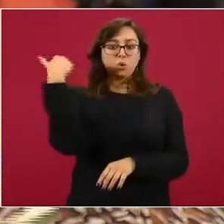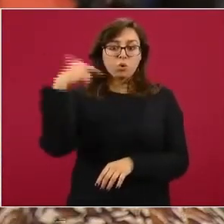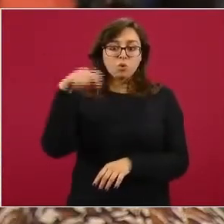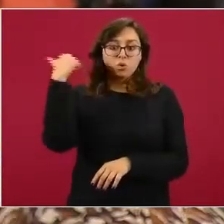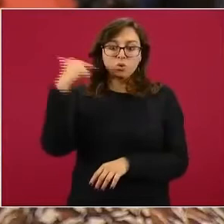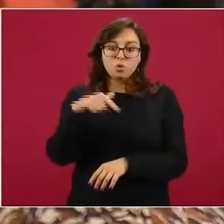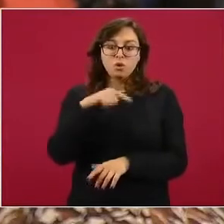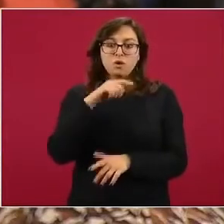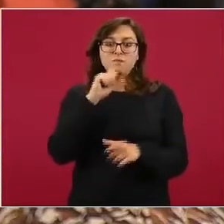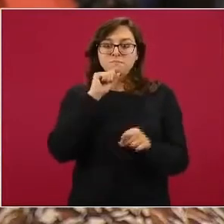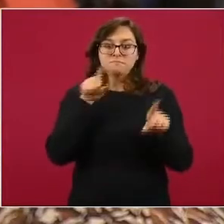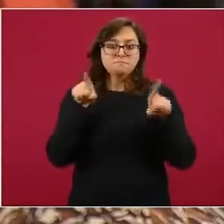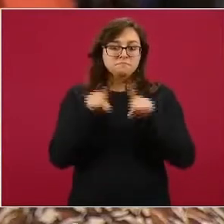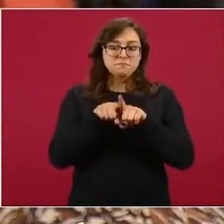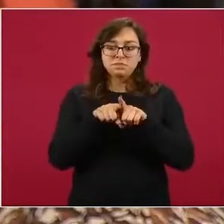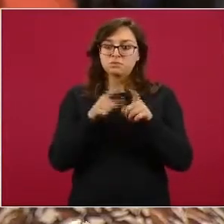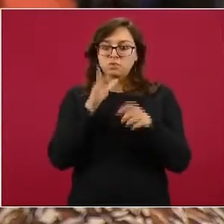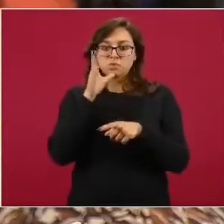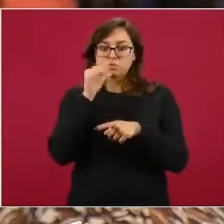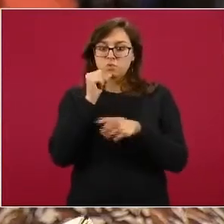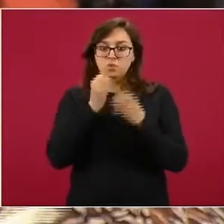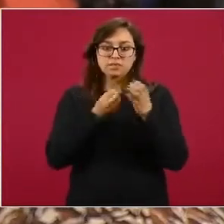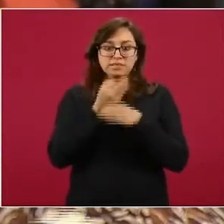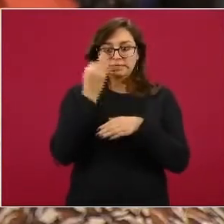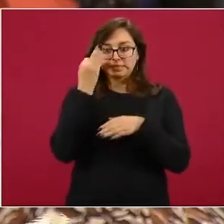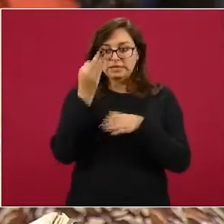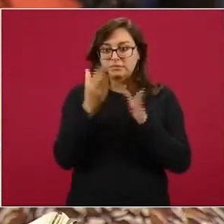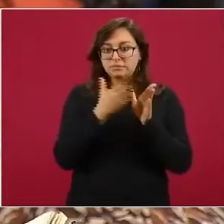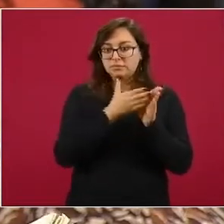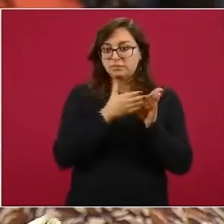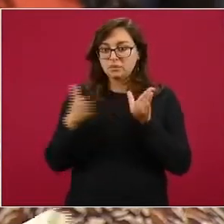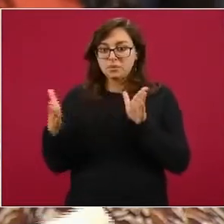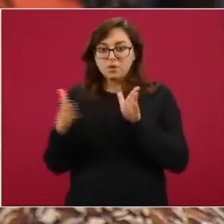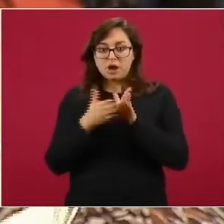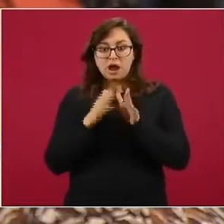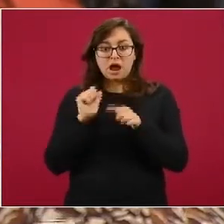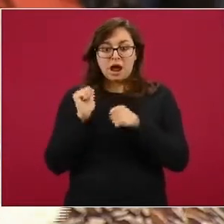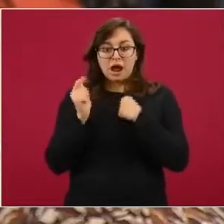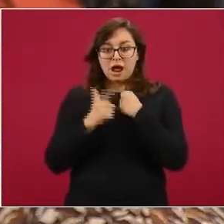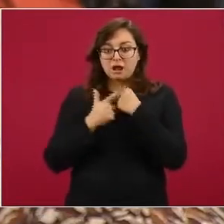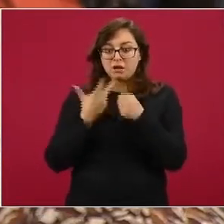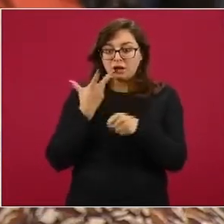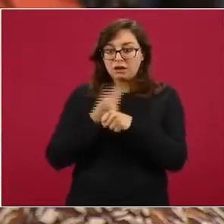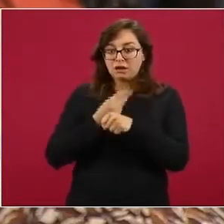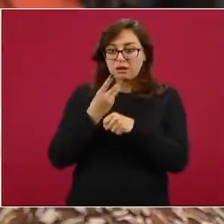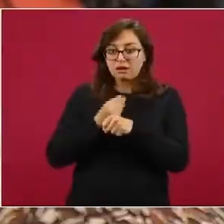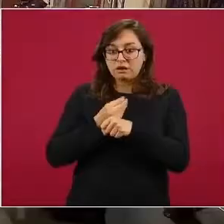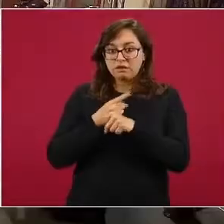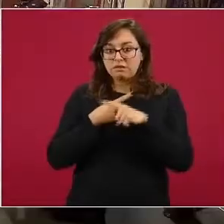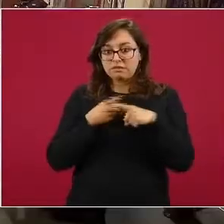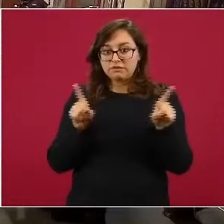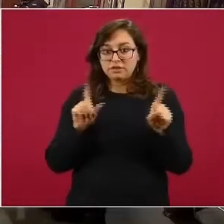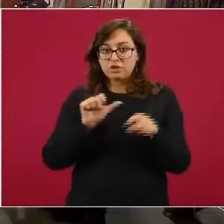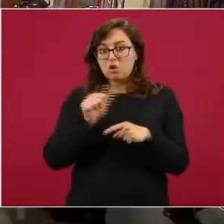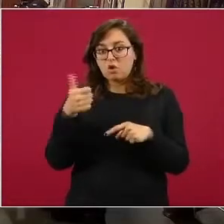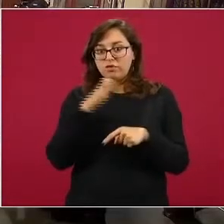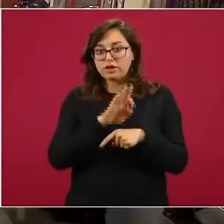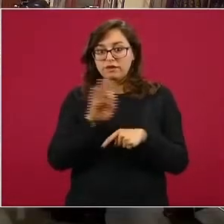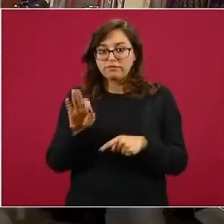donde hay suspensión de movilidad en ciertos periodos de tiempo. Si se está contemplando alguna posibilidad para que ellos puedan hacerla posteriormente.